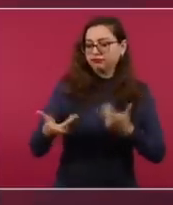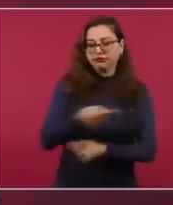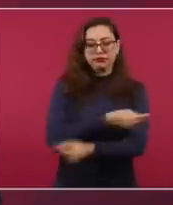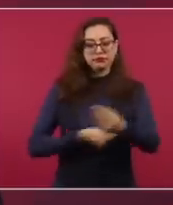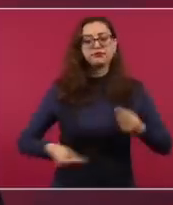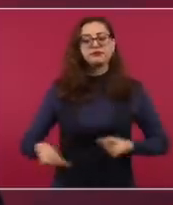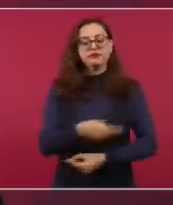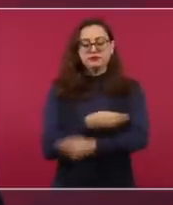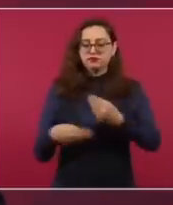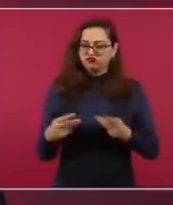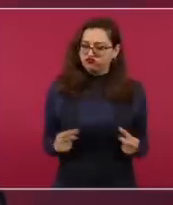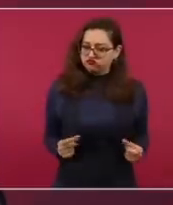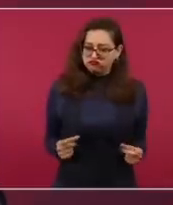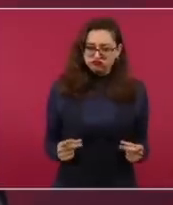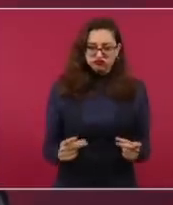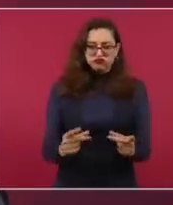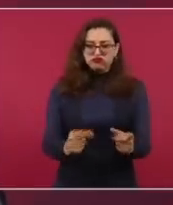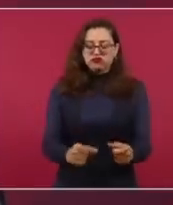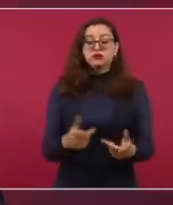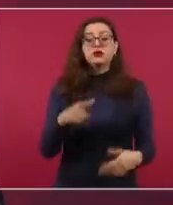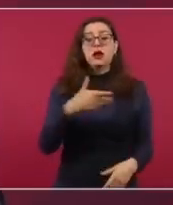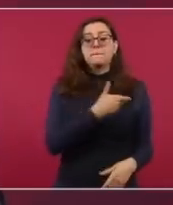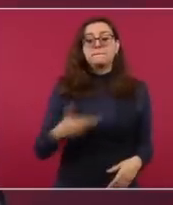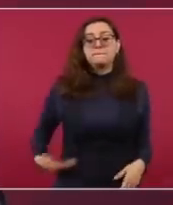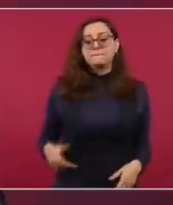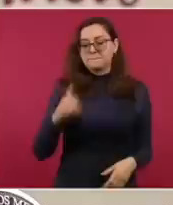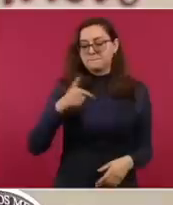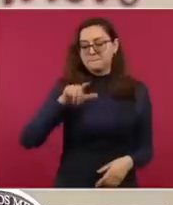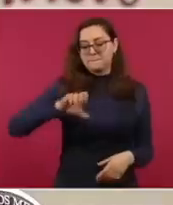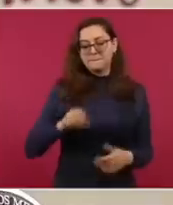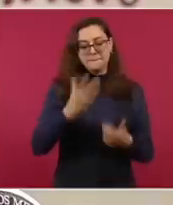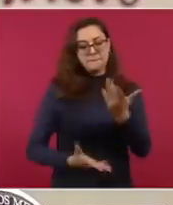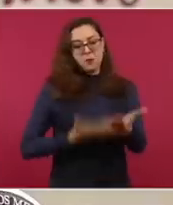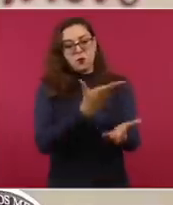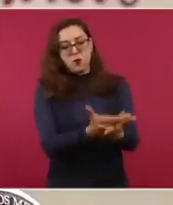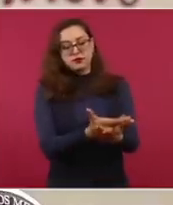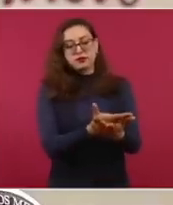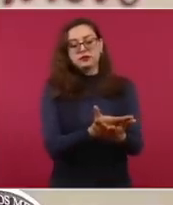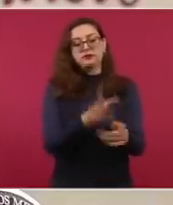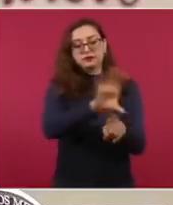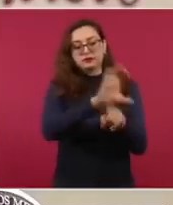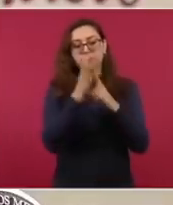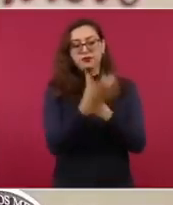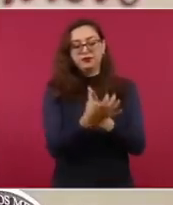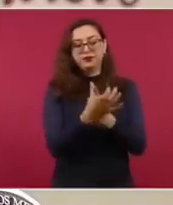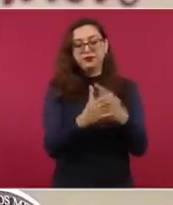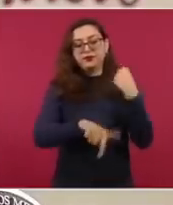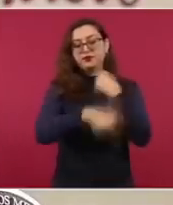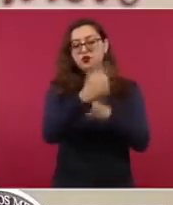integró a propuesta del presidente López Obrador un equipo de cuatro por país, el equipo de los doce,